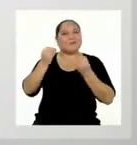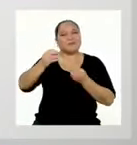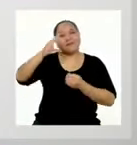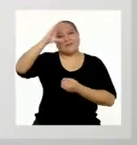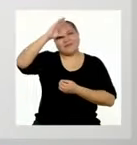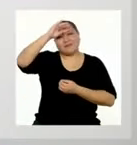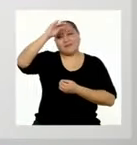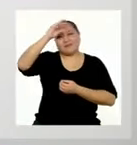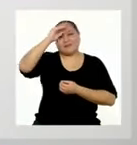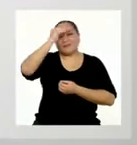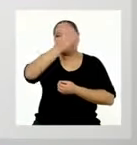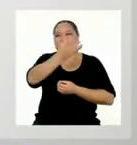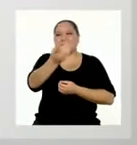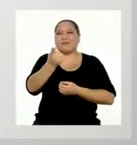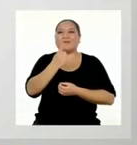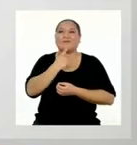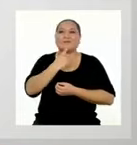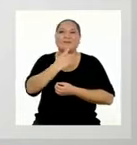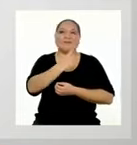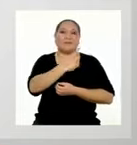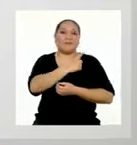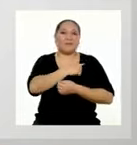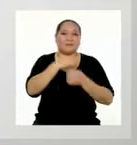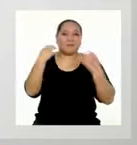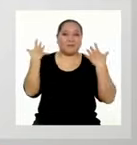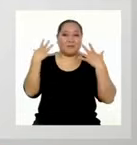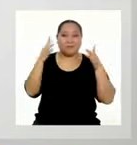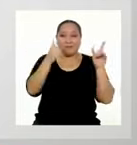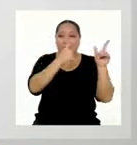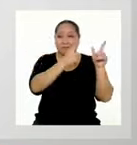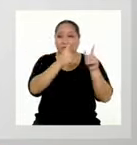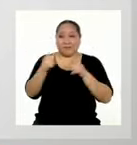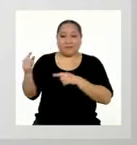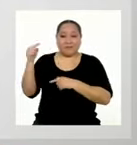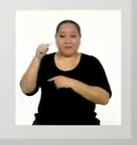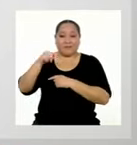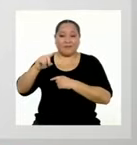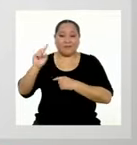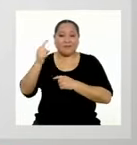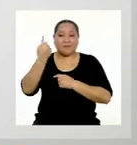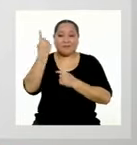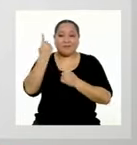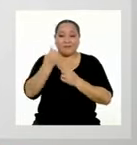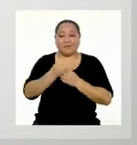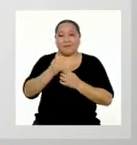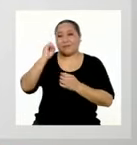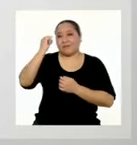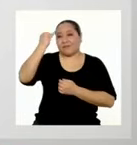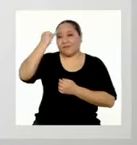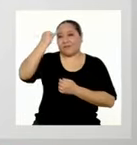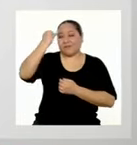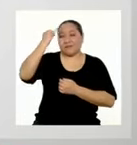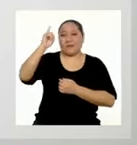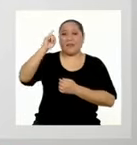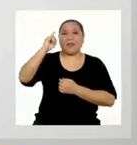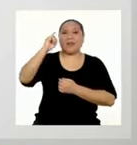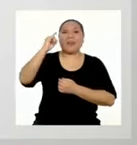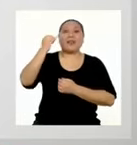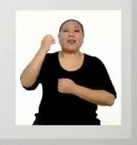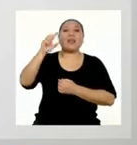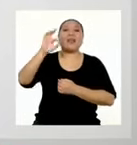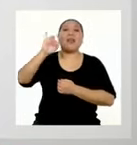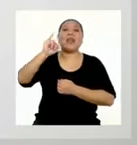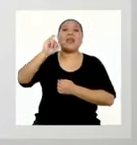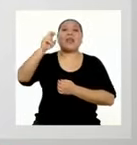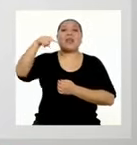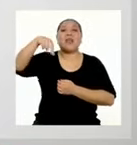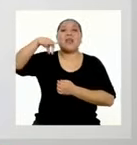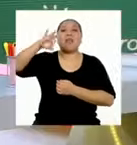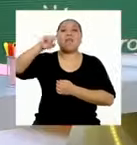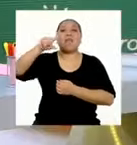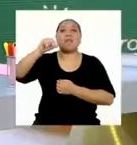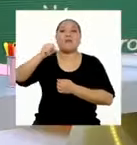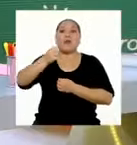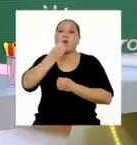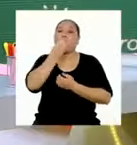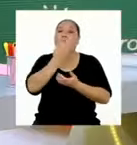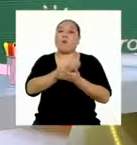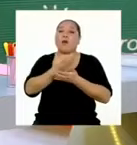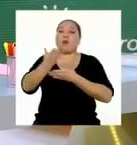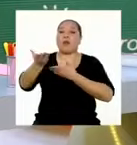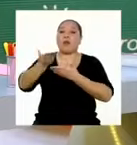chicos de primero de secundaria? ¿Ya están listas esas primeras versiones de infografía para una buena convivencia familiar?